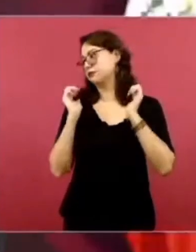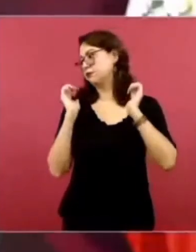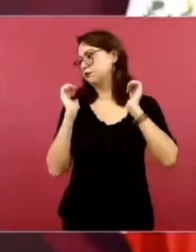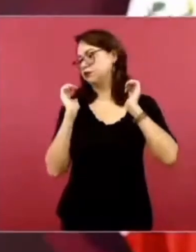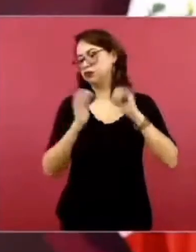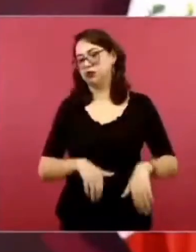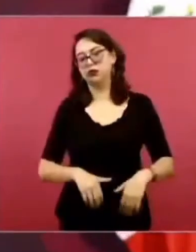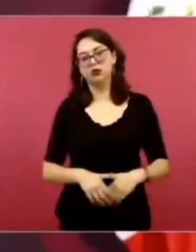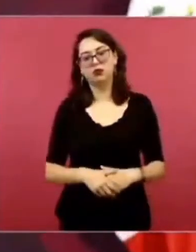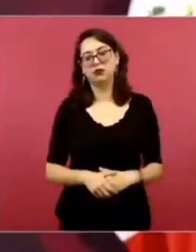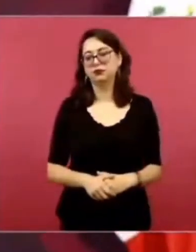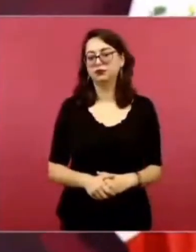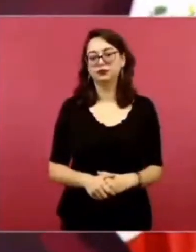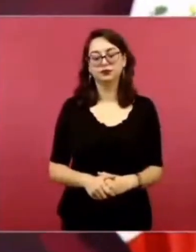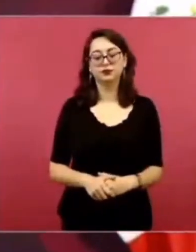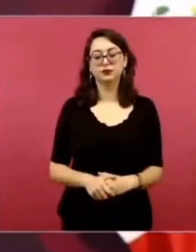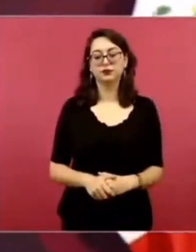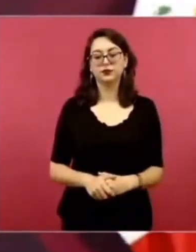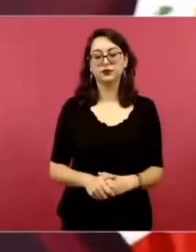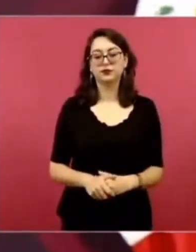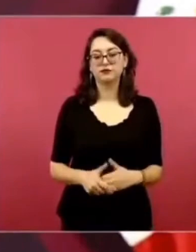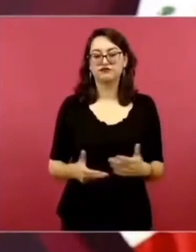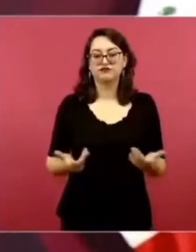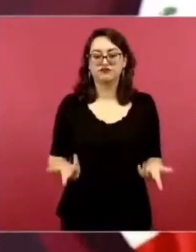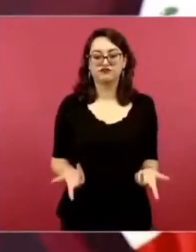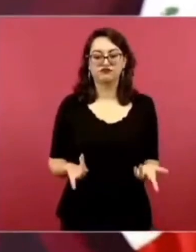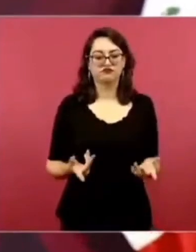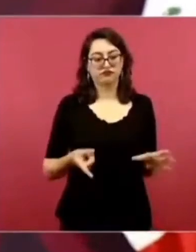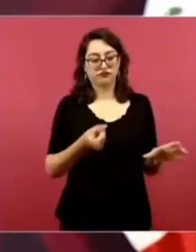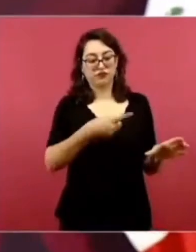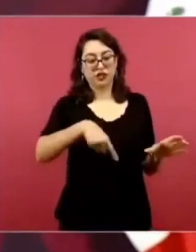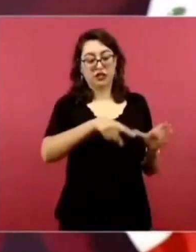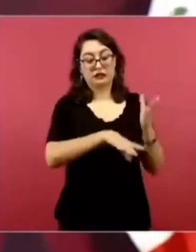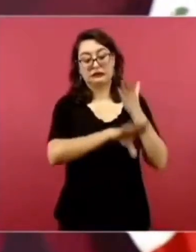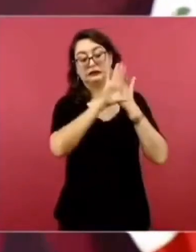Sobre todo los que están en contra de nosotros.